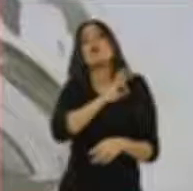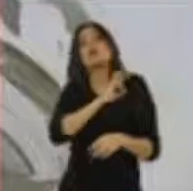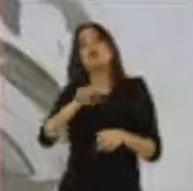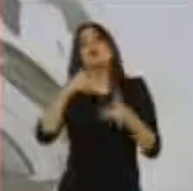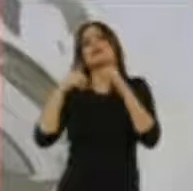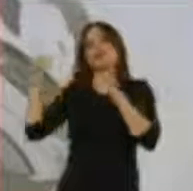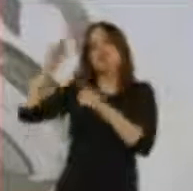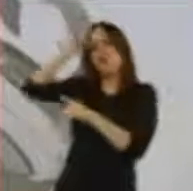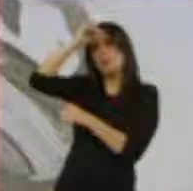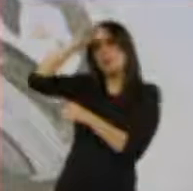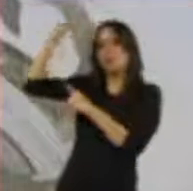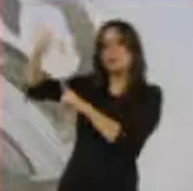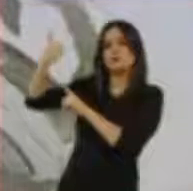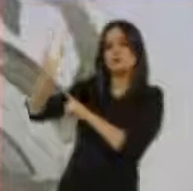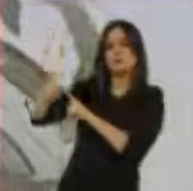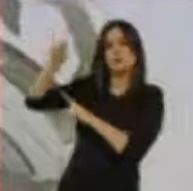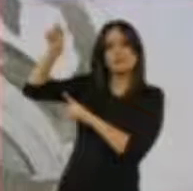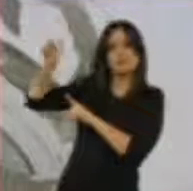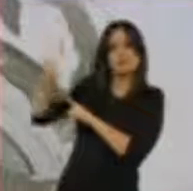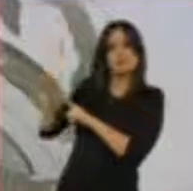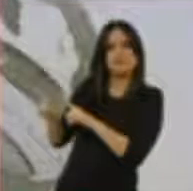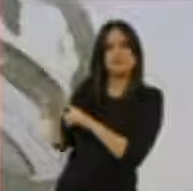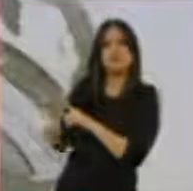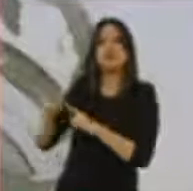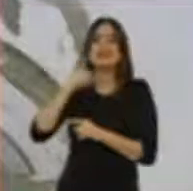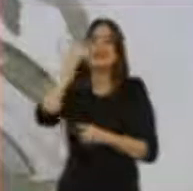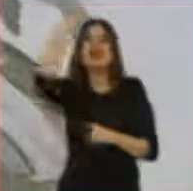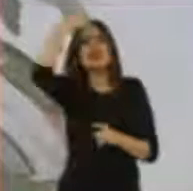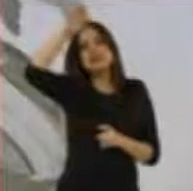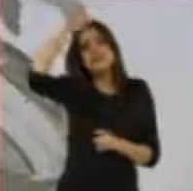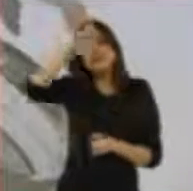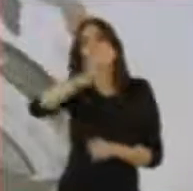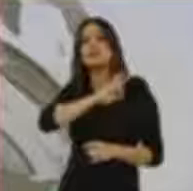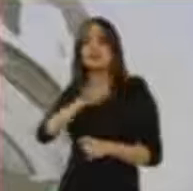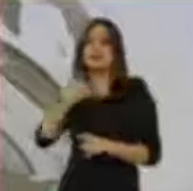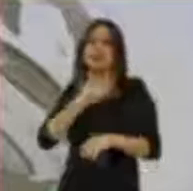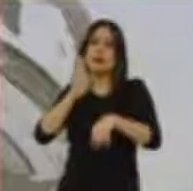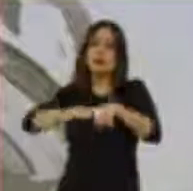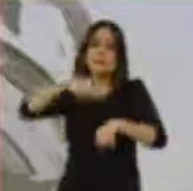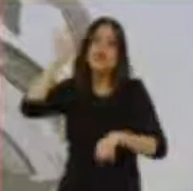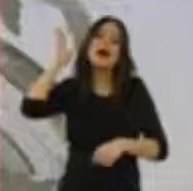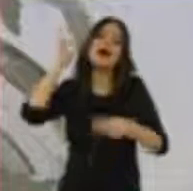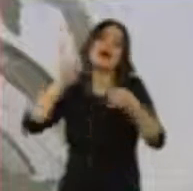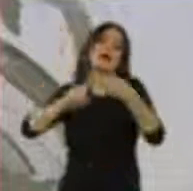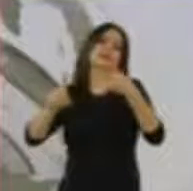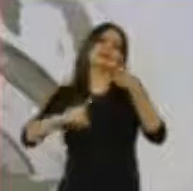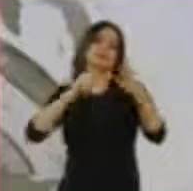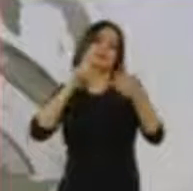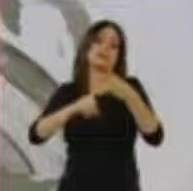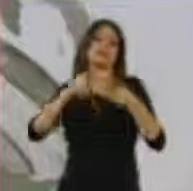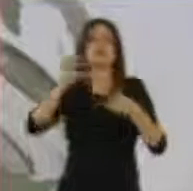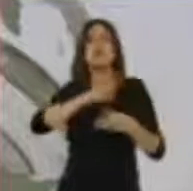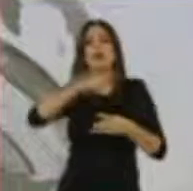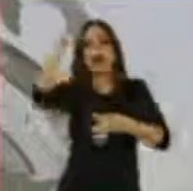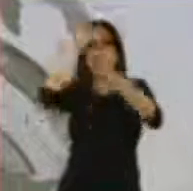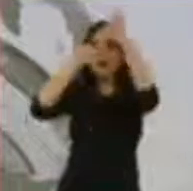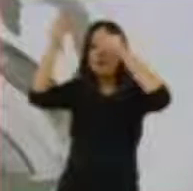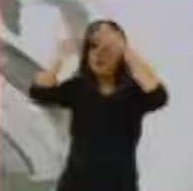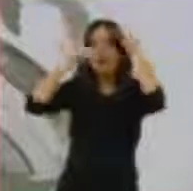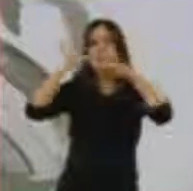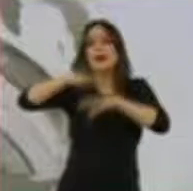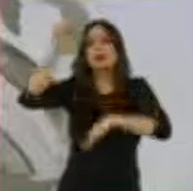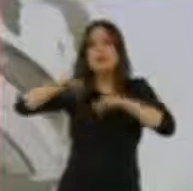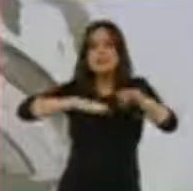continuidad a los proyectos de largo plazo la la experiencia queda claro las fortalezas. Respecto a las a